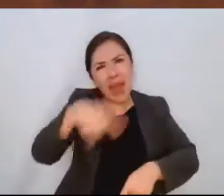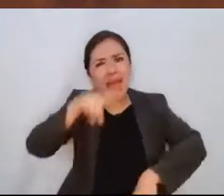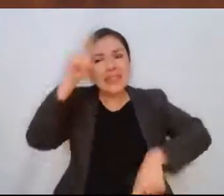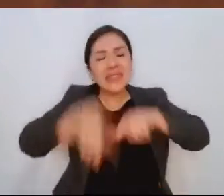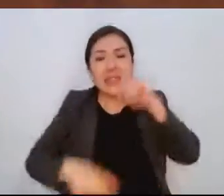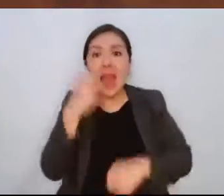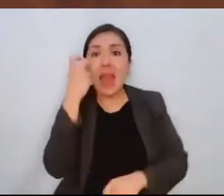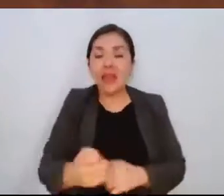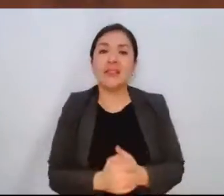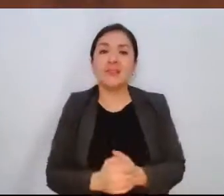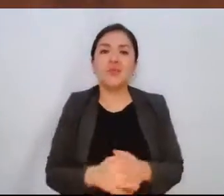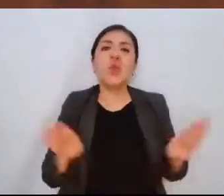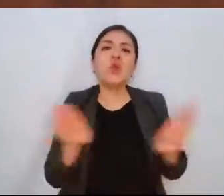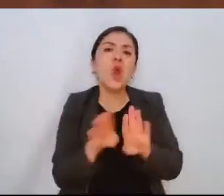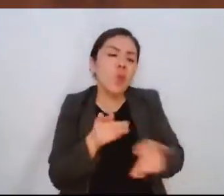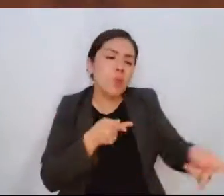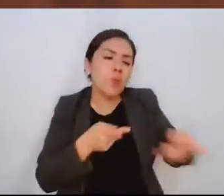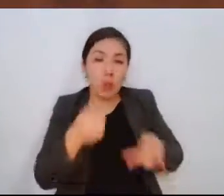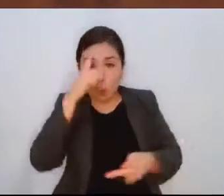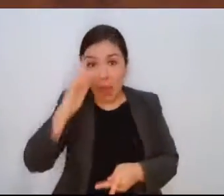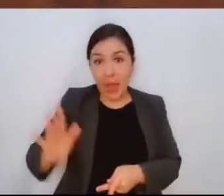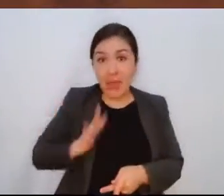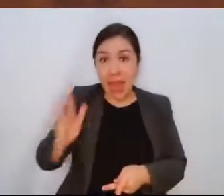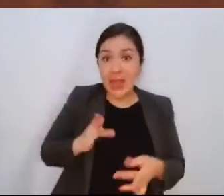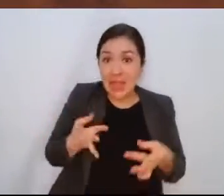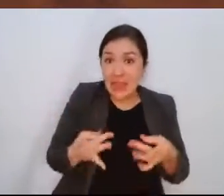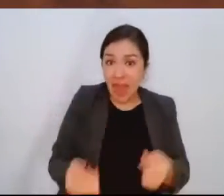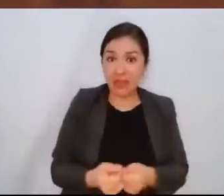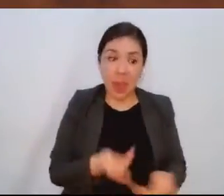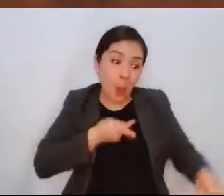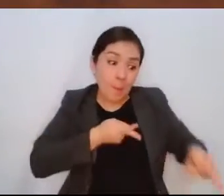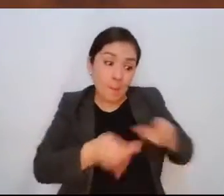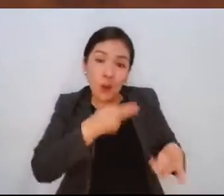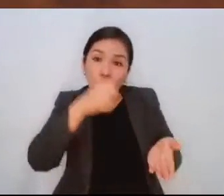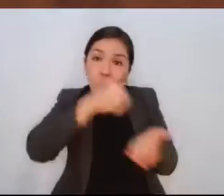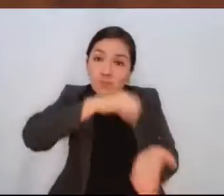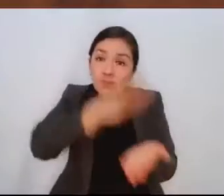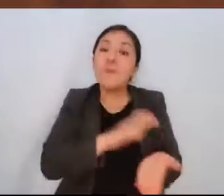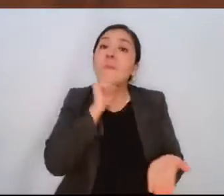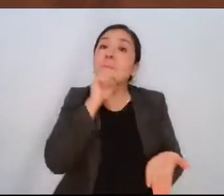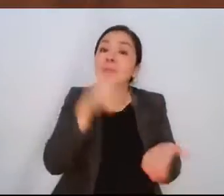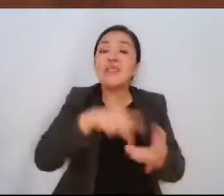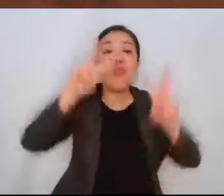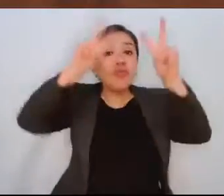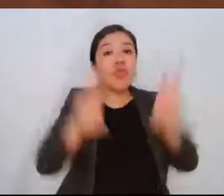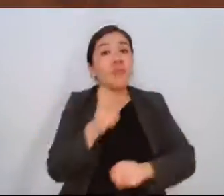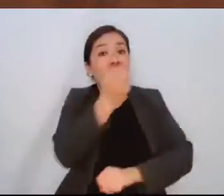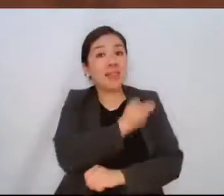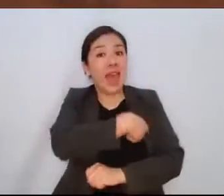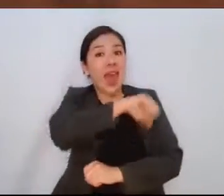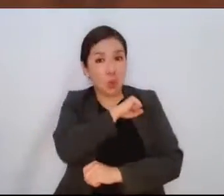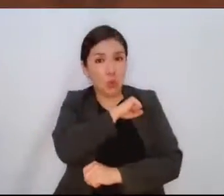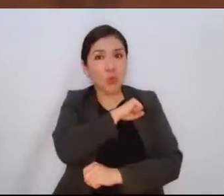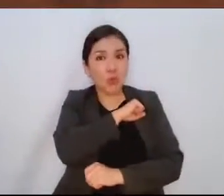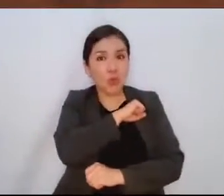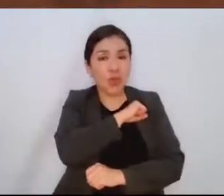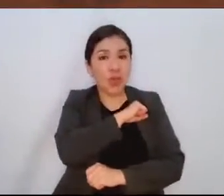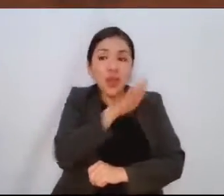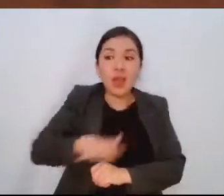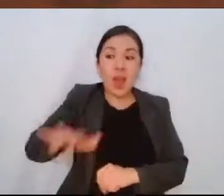Los protocolos de calidad, los protocolos establecidos justo en el tema de salud, del tema público,